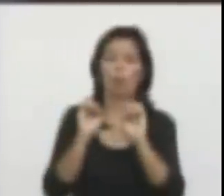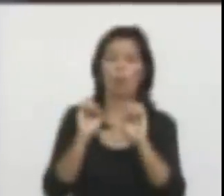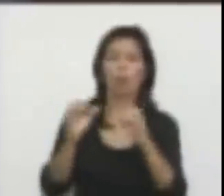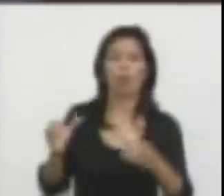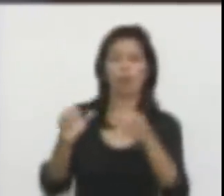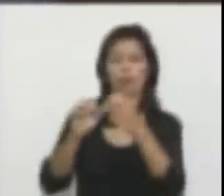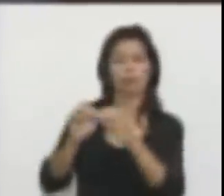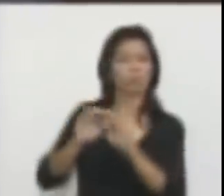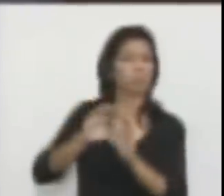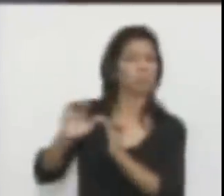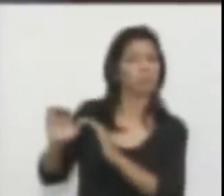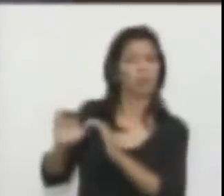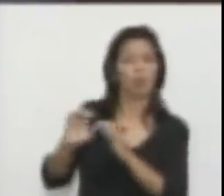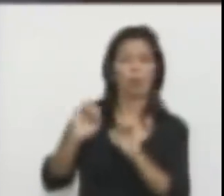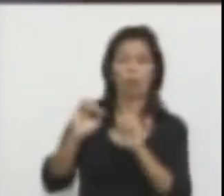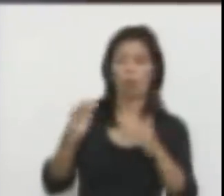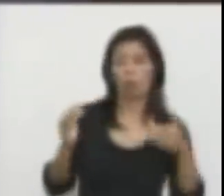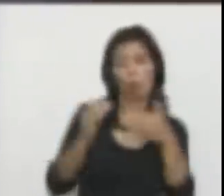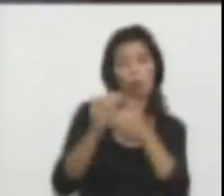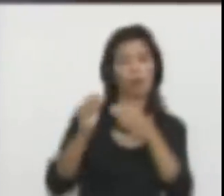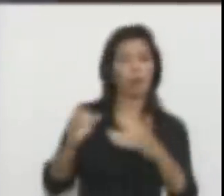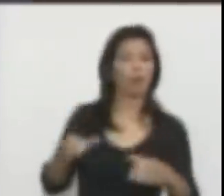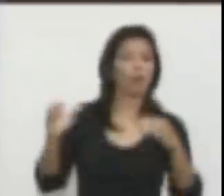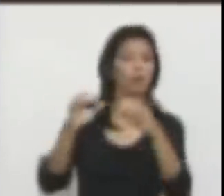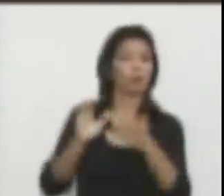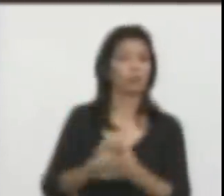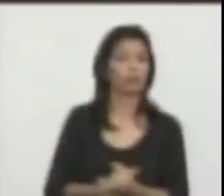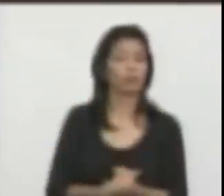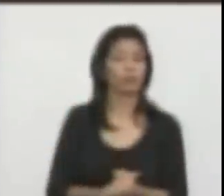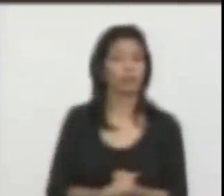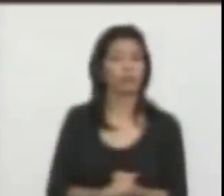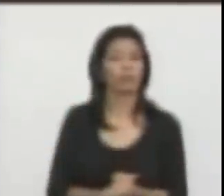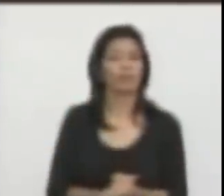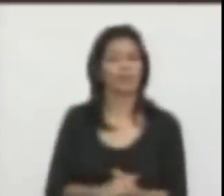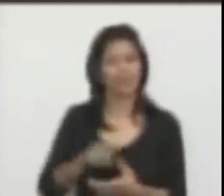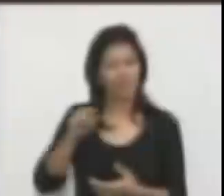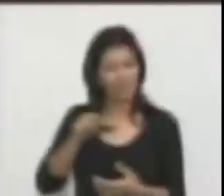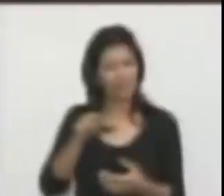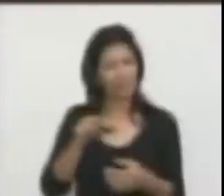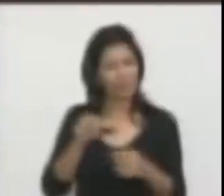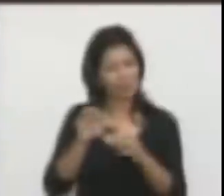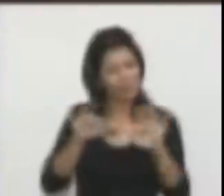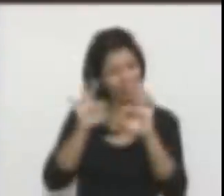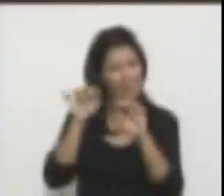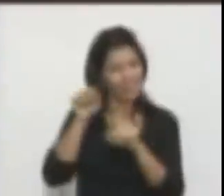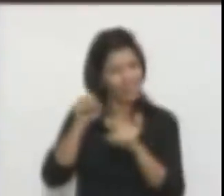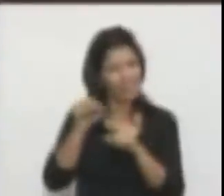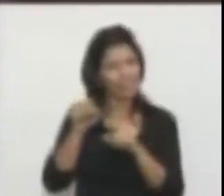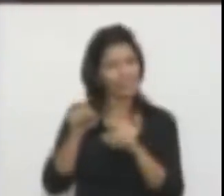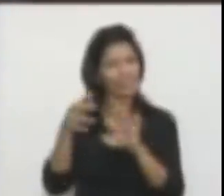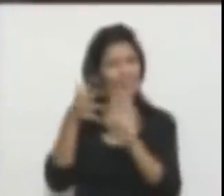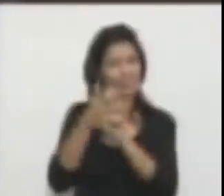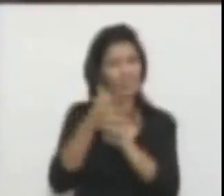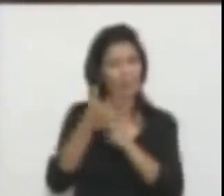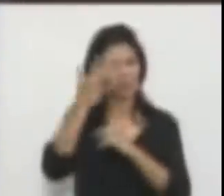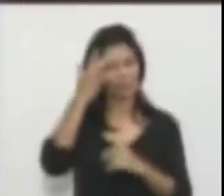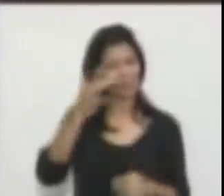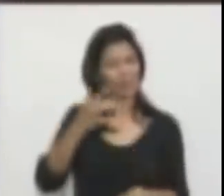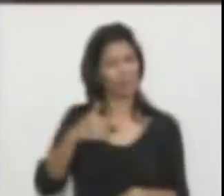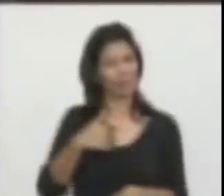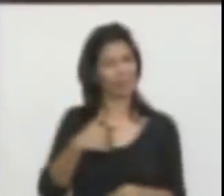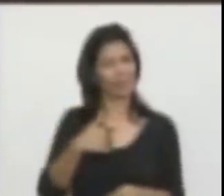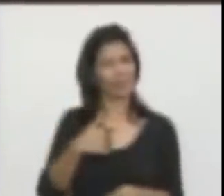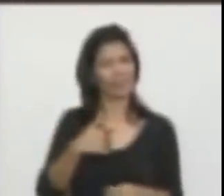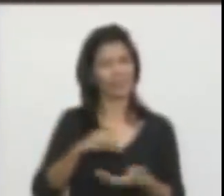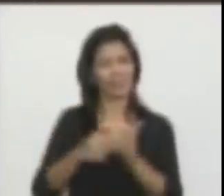o contra el Congreso. Y yo creo que esa es la parte importante porque a mí, para mí, muestra muy